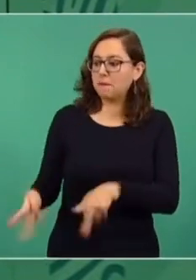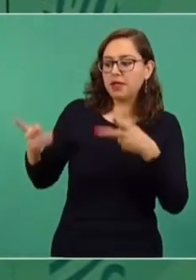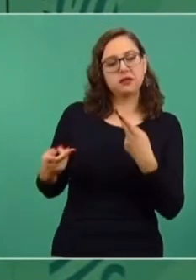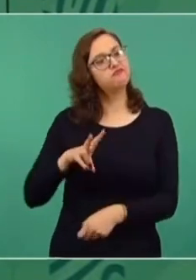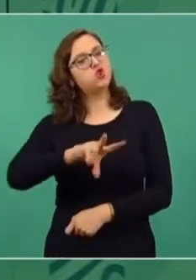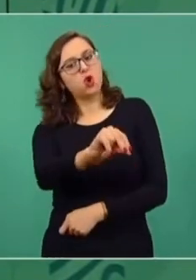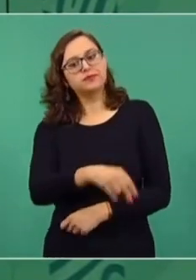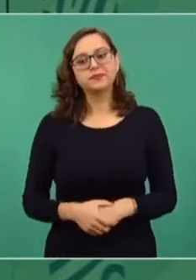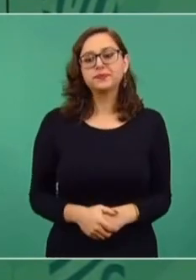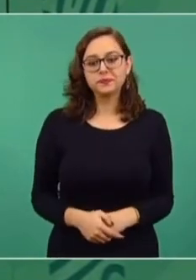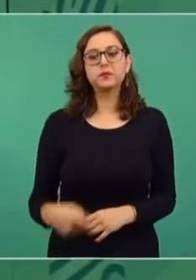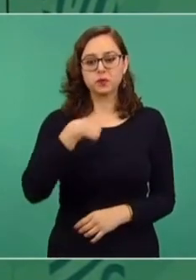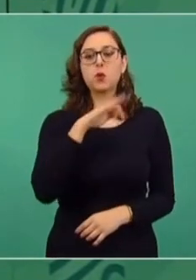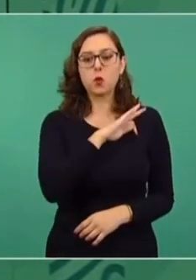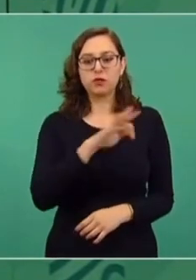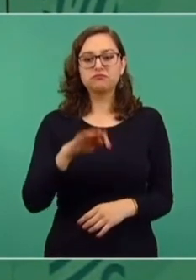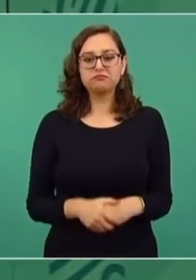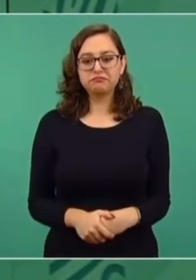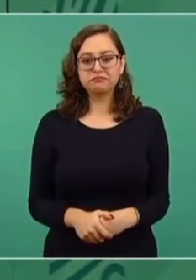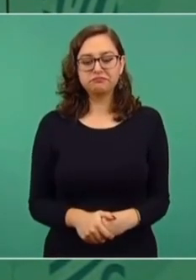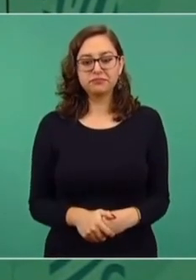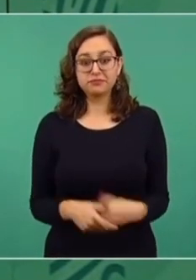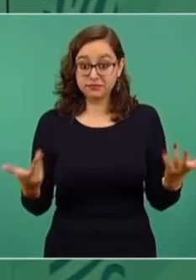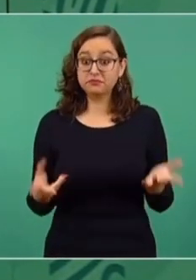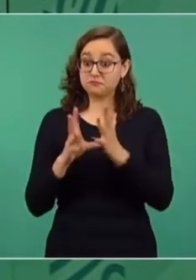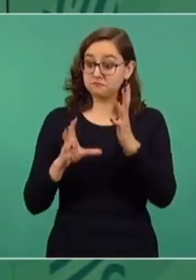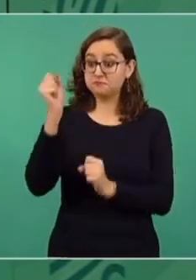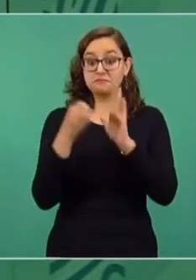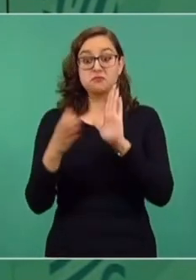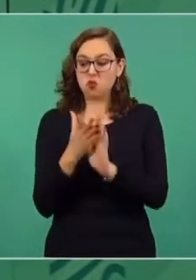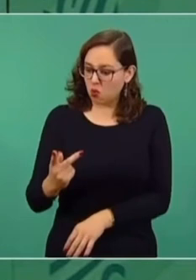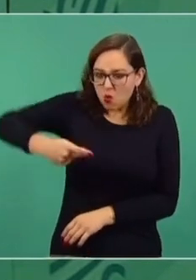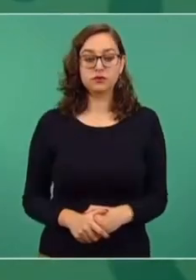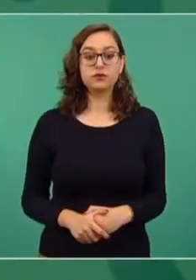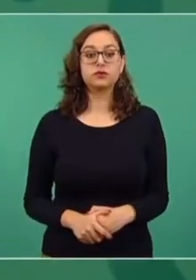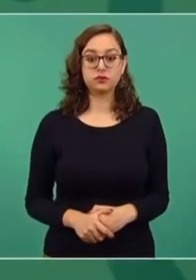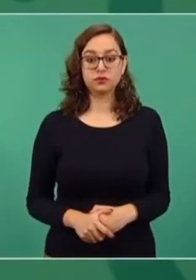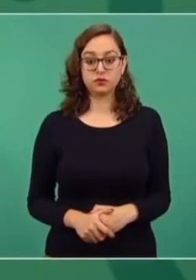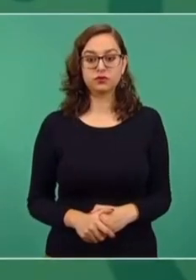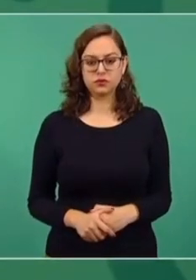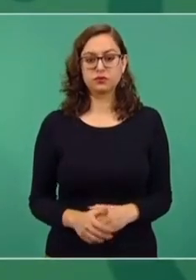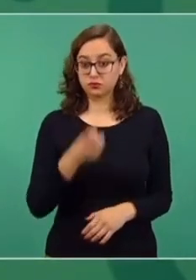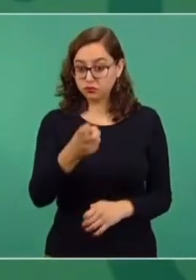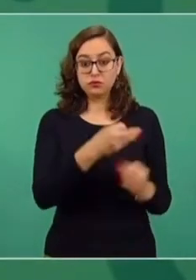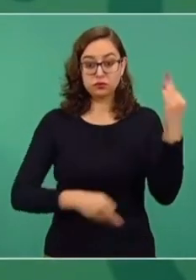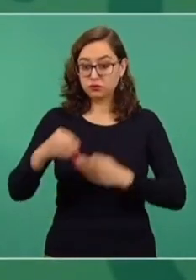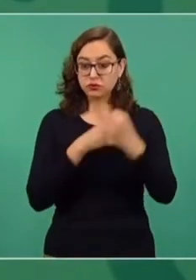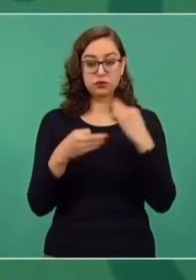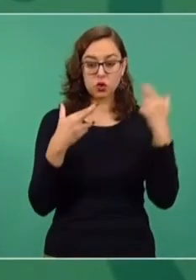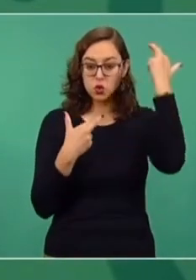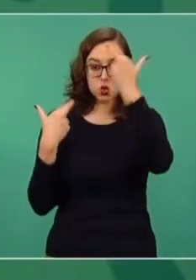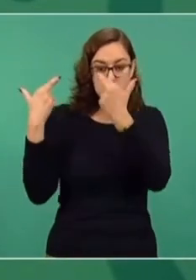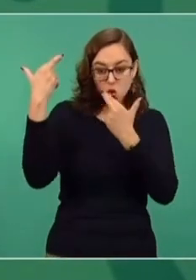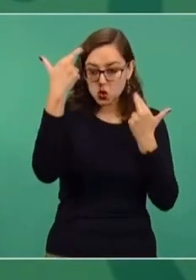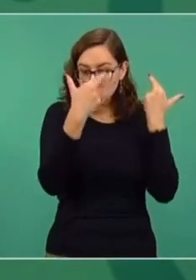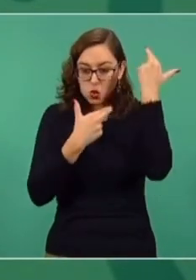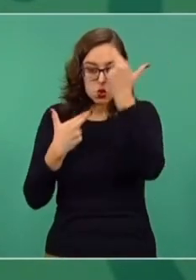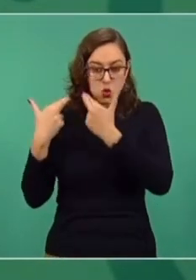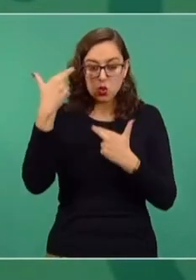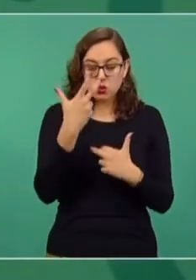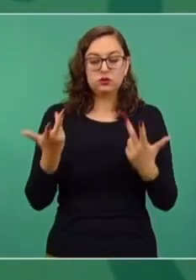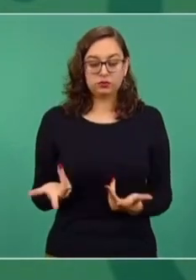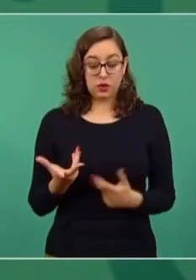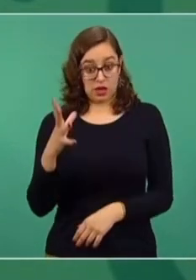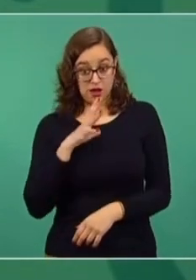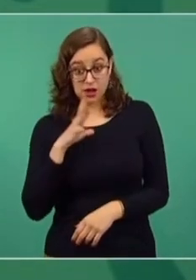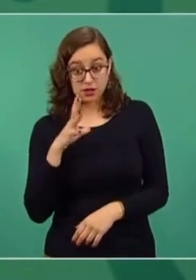Lo que queremos es que quede en la Constitución establecida de que el litio es de la nación. Vamos a revisar si existen trabajos de